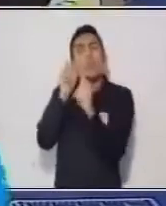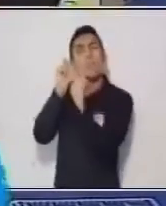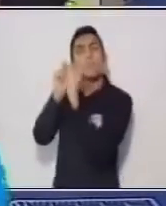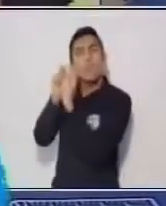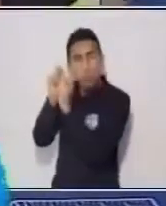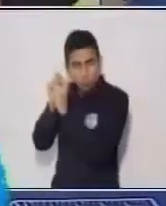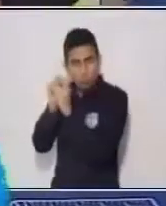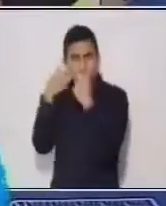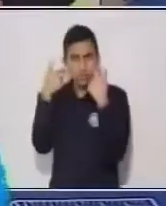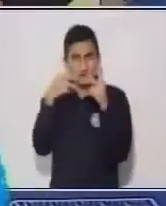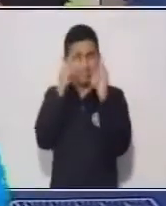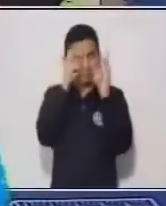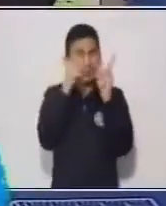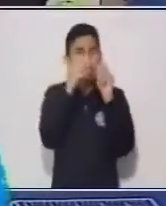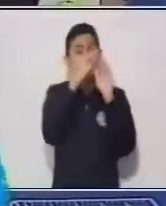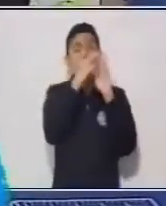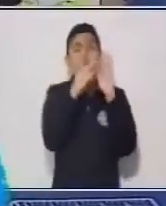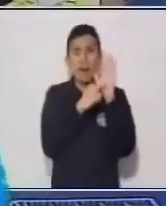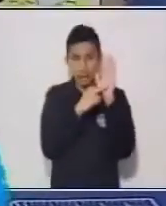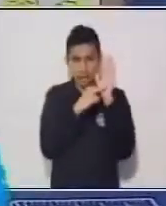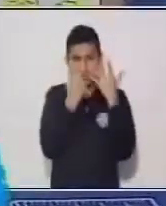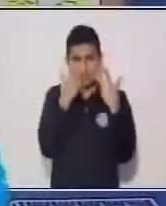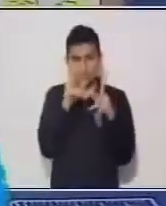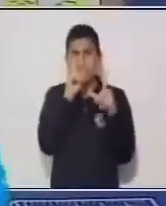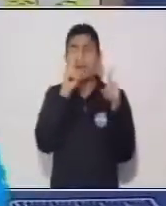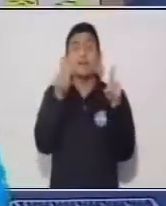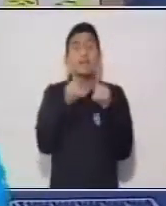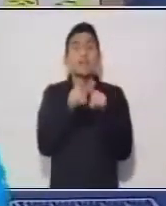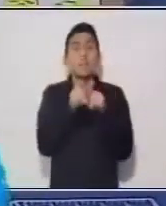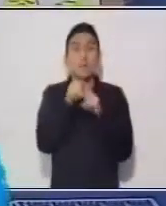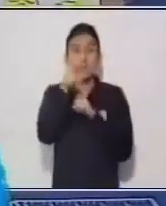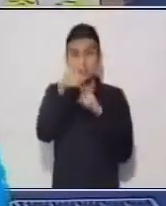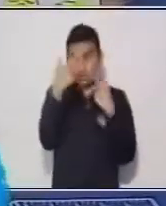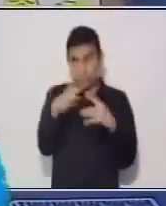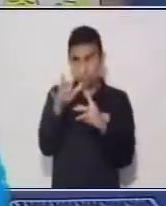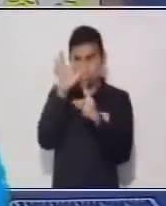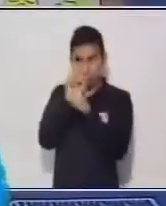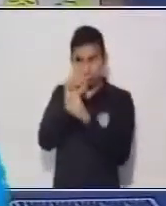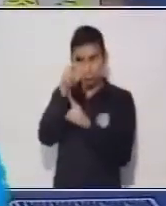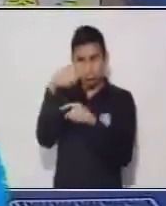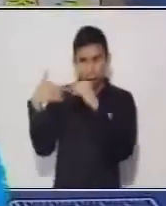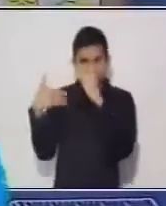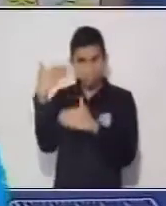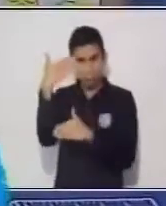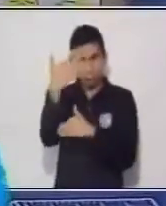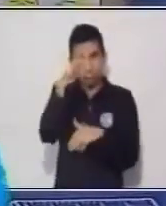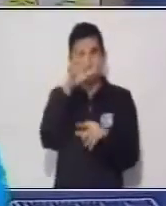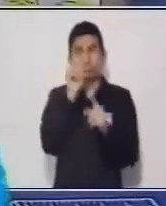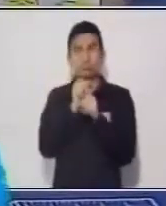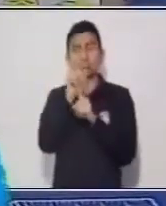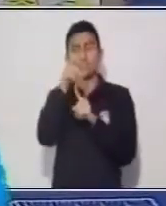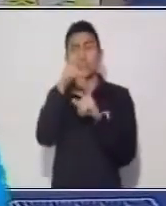dentro de las reglas ortográficas. También hemos visto a lo largo de todas estas sesiones a desarrollar textos